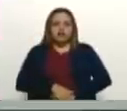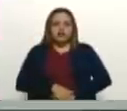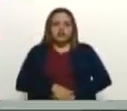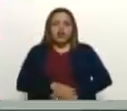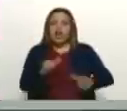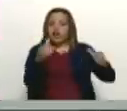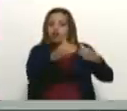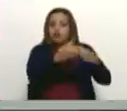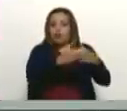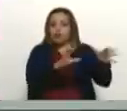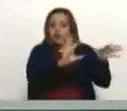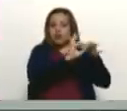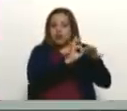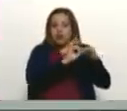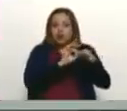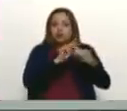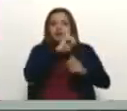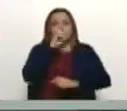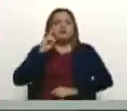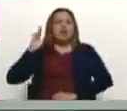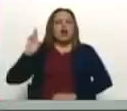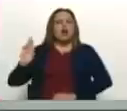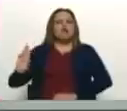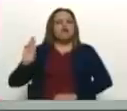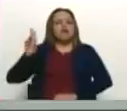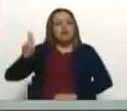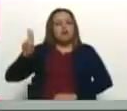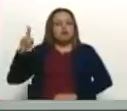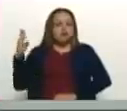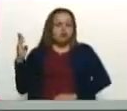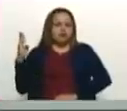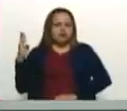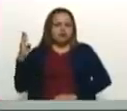Unitaria, la PUP, por sus siglas, la PUP.